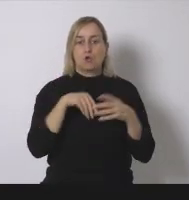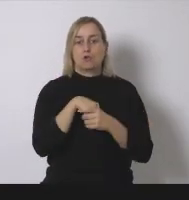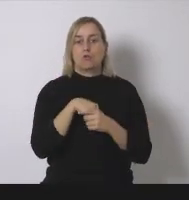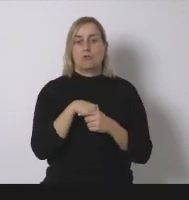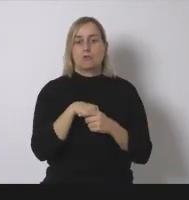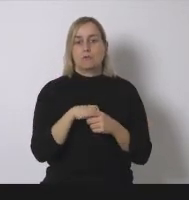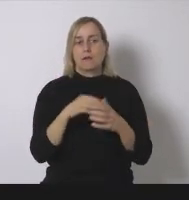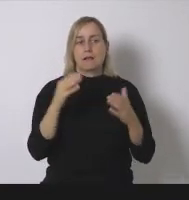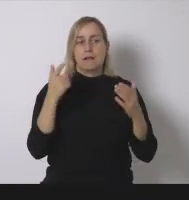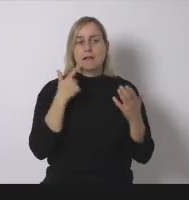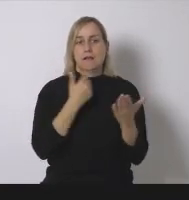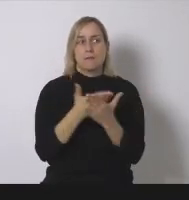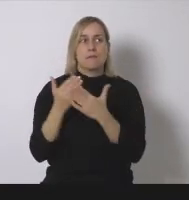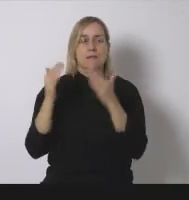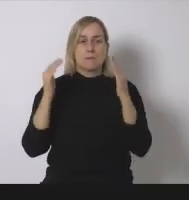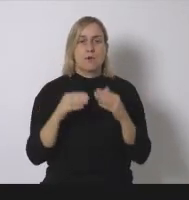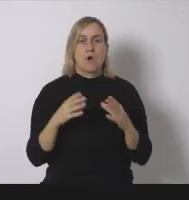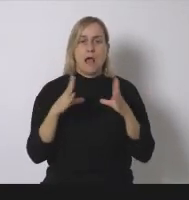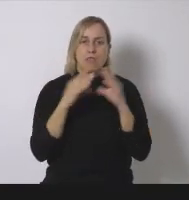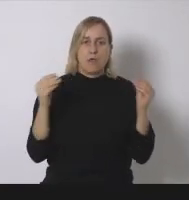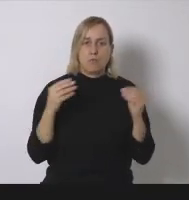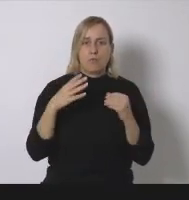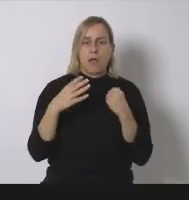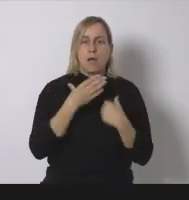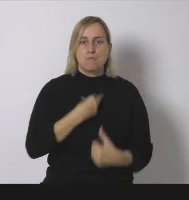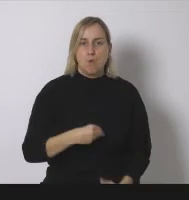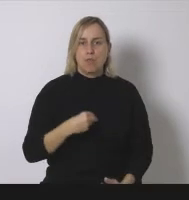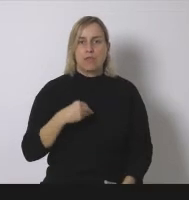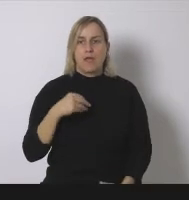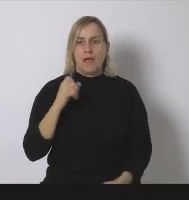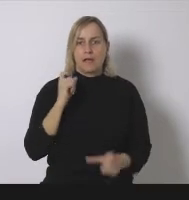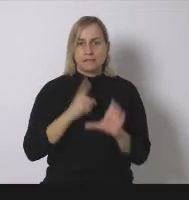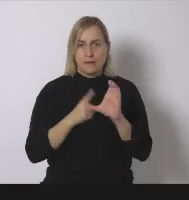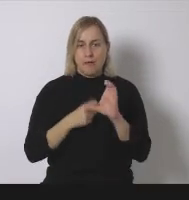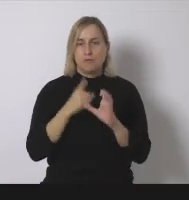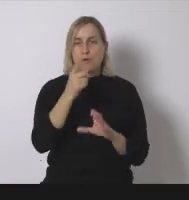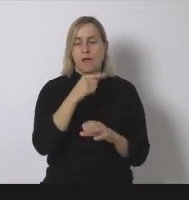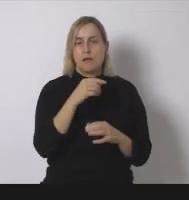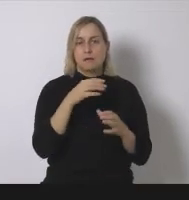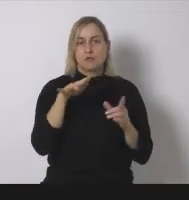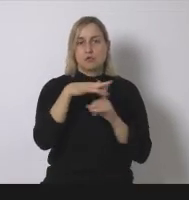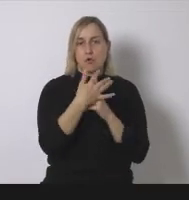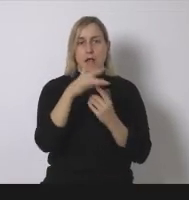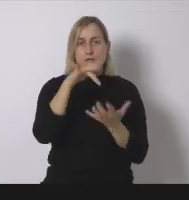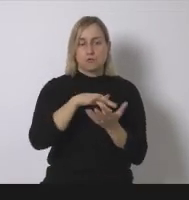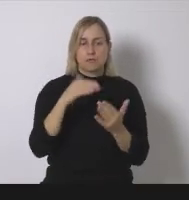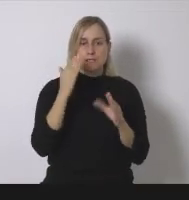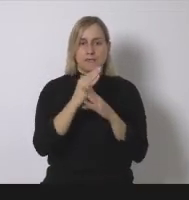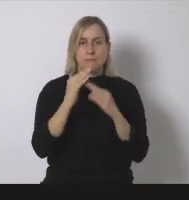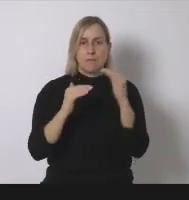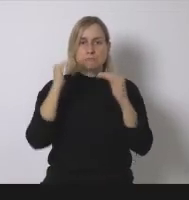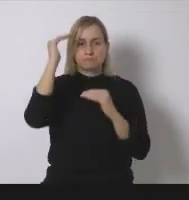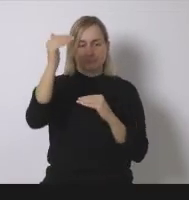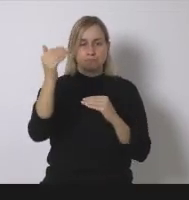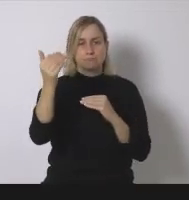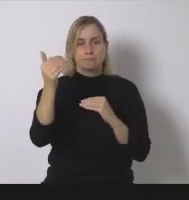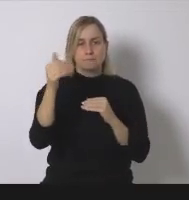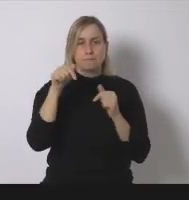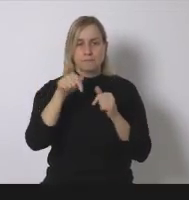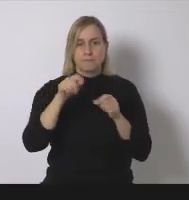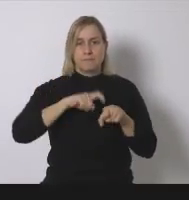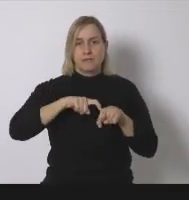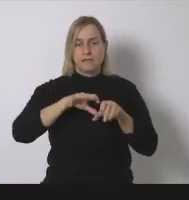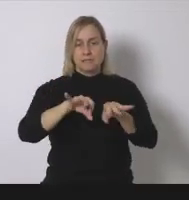Extremadura son casos que siempre van a estar por encima en esta en esta en esta pequeña